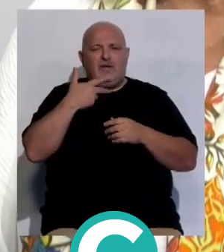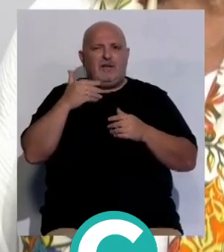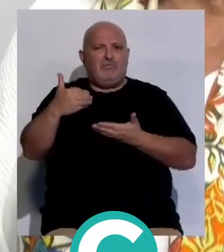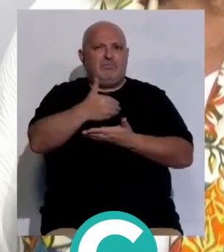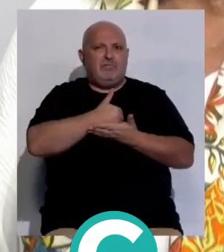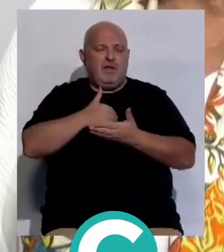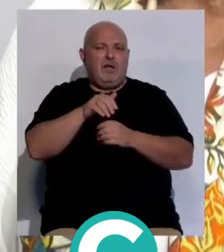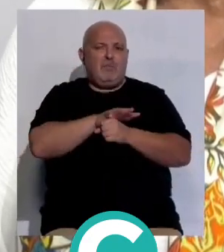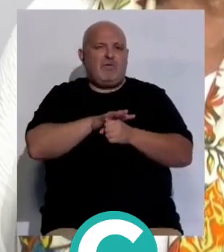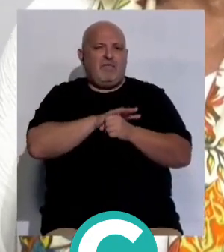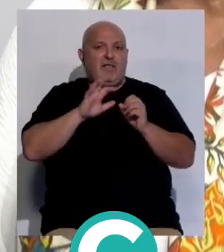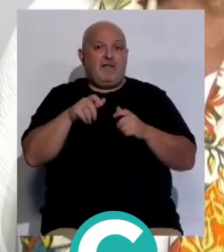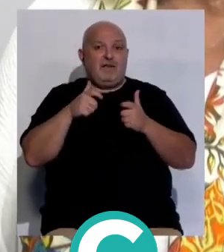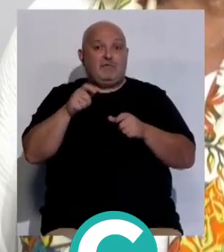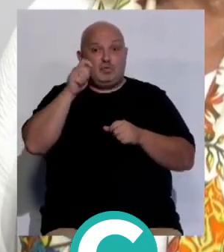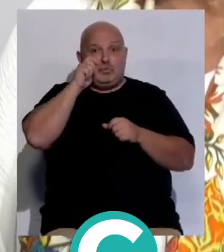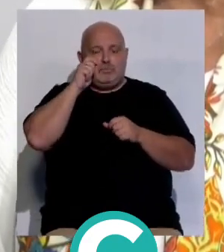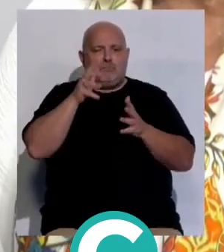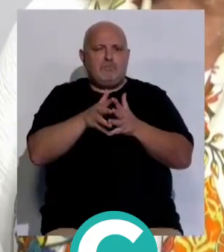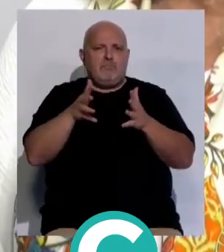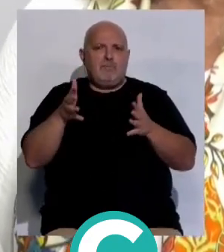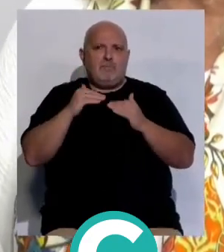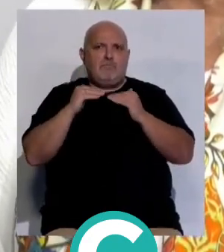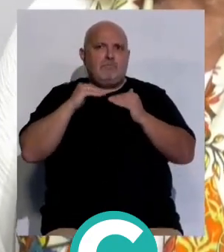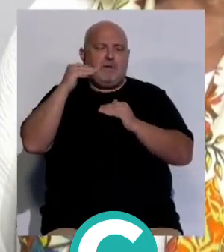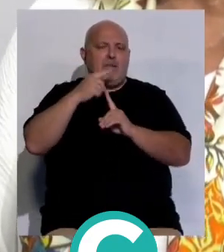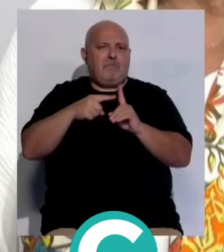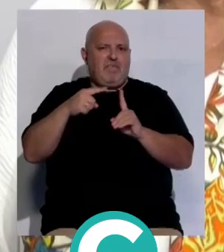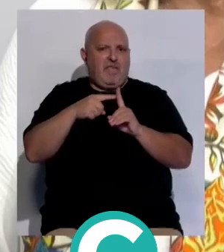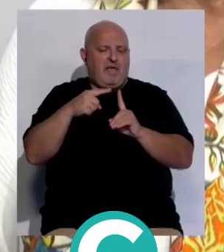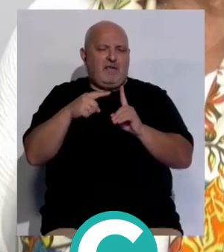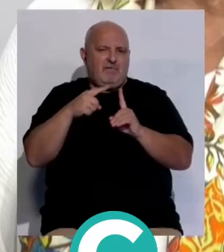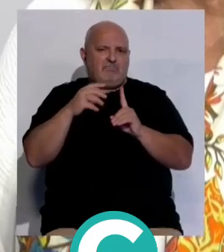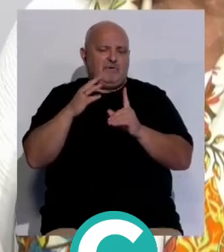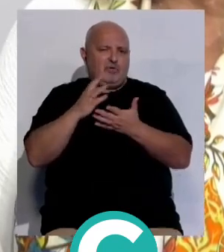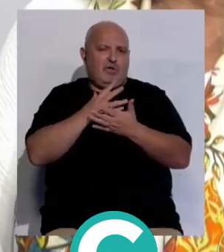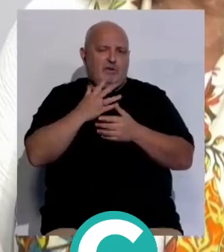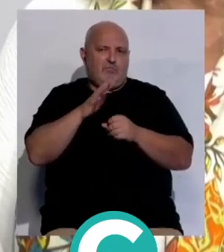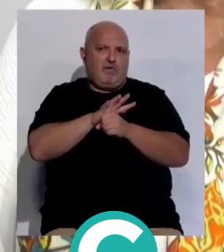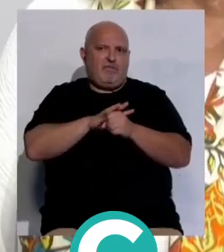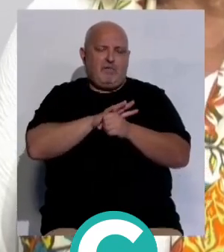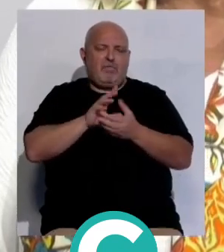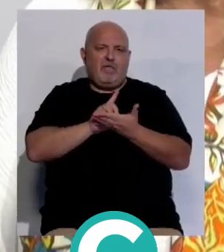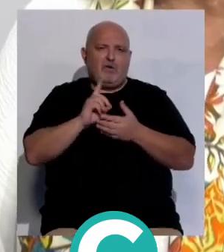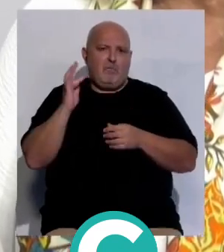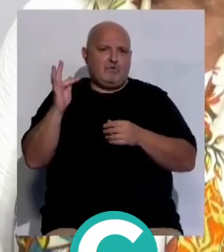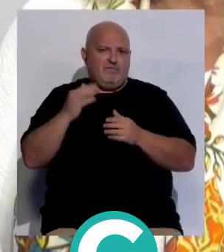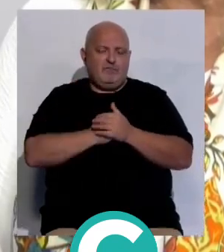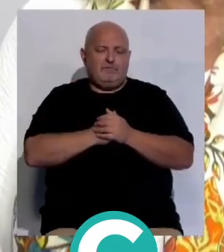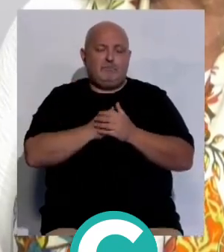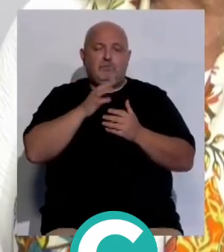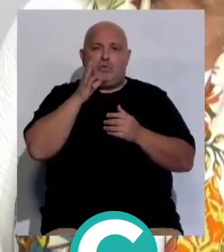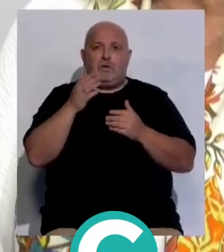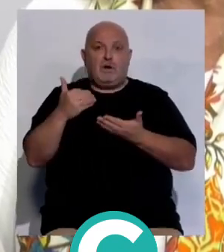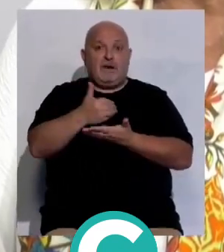la rentabilidad de la provincia de Cádiz y del sector turístico se ha incrementado por encima de la media de todas las provincias y es un dato, la verdad, muy positivo, porque